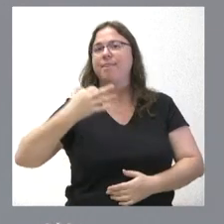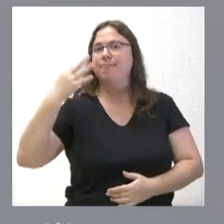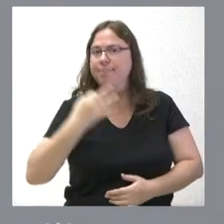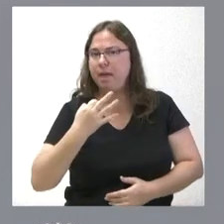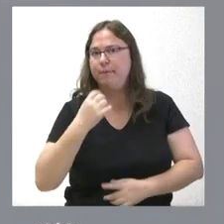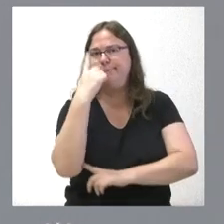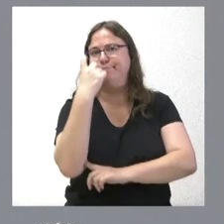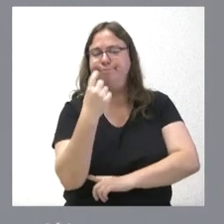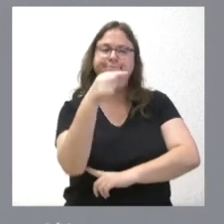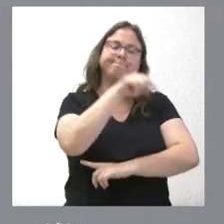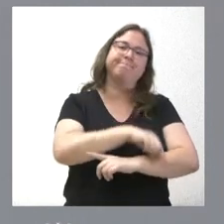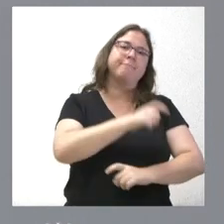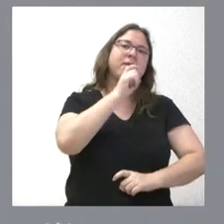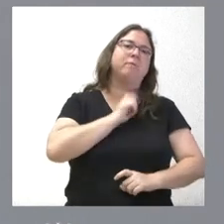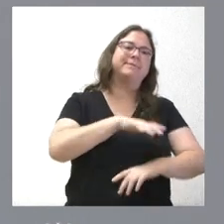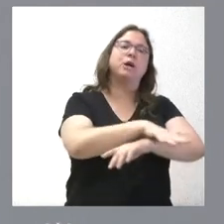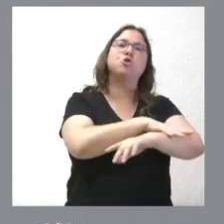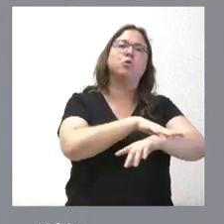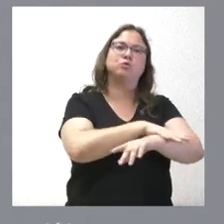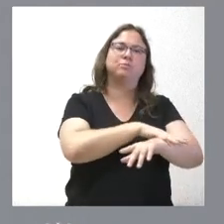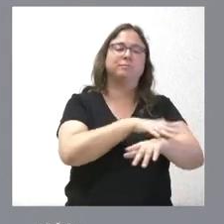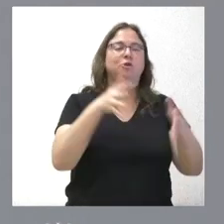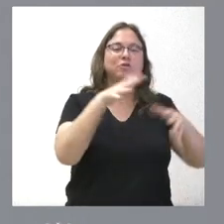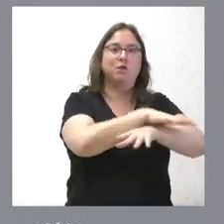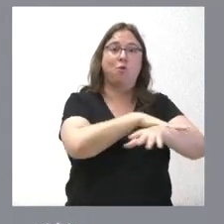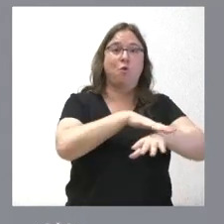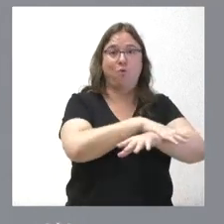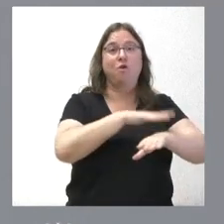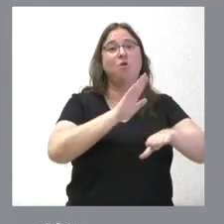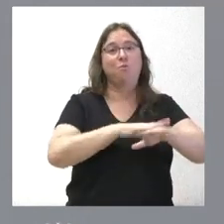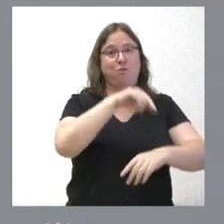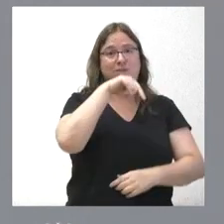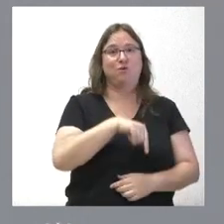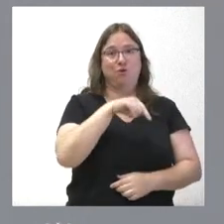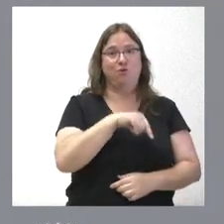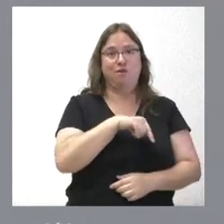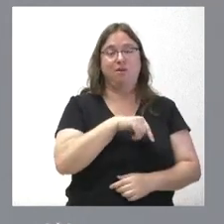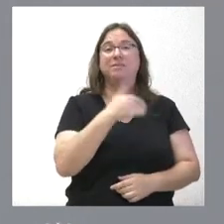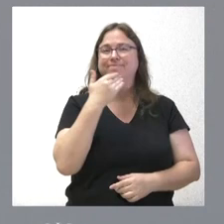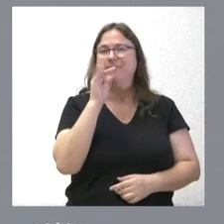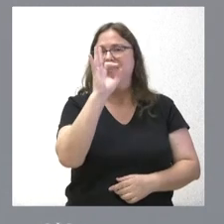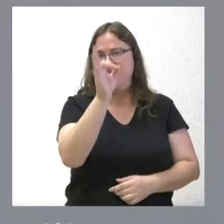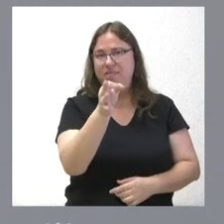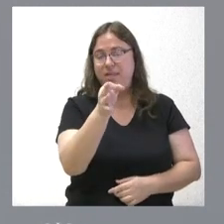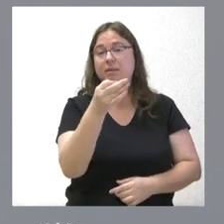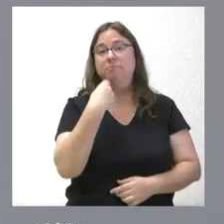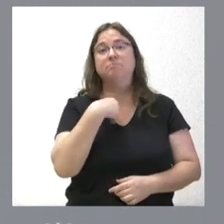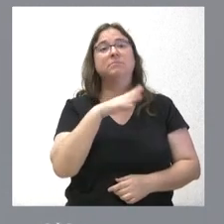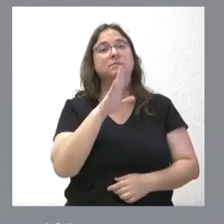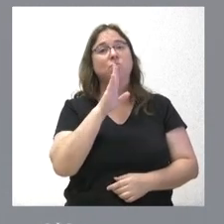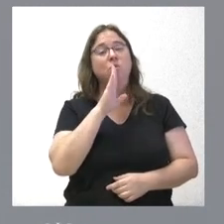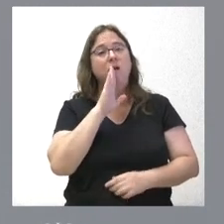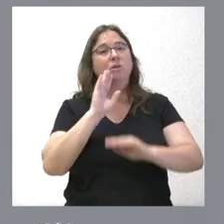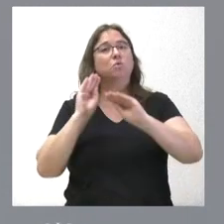objeto de comunicación al Consejo de Gobierno a otros procedimientos de contratación, que es lo que hacemos hoy. Por eso se da cuenta de los mismos, siendo cierto, como les digo, que la